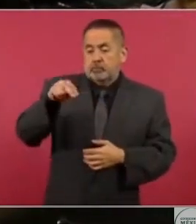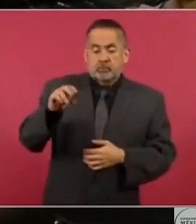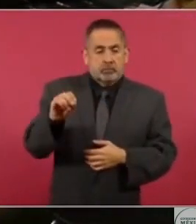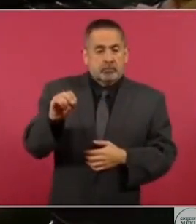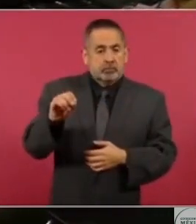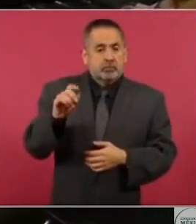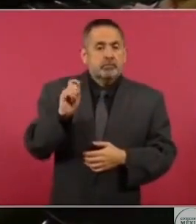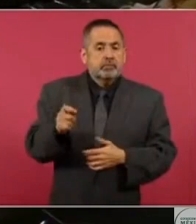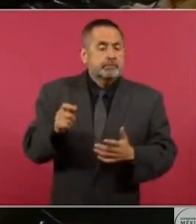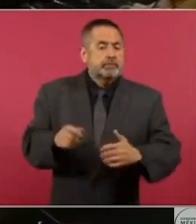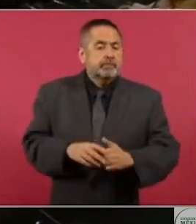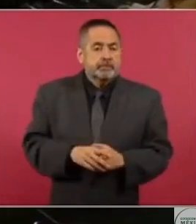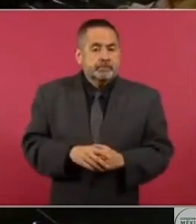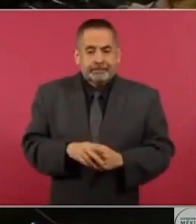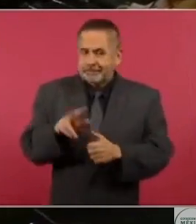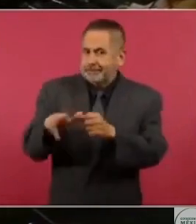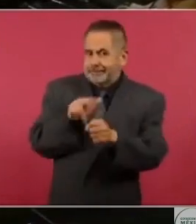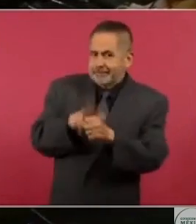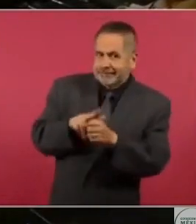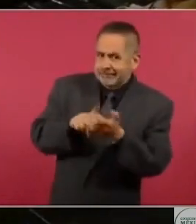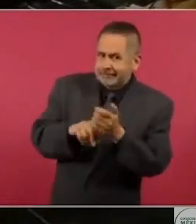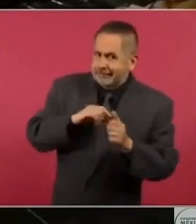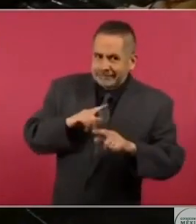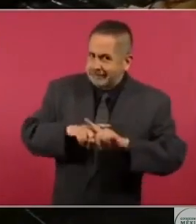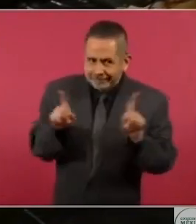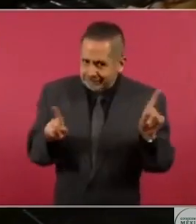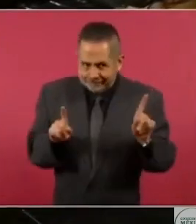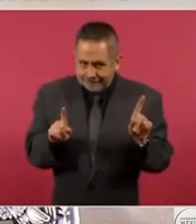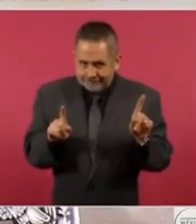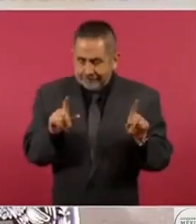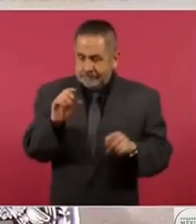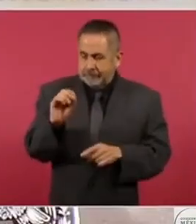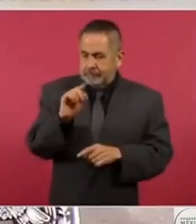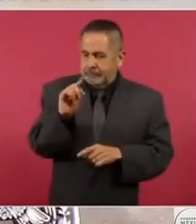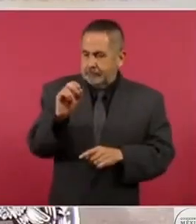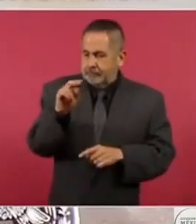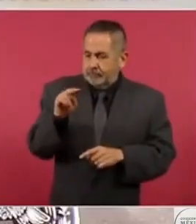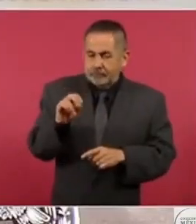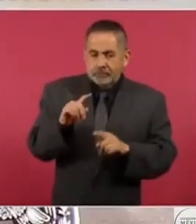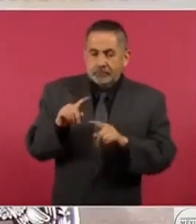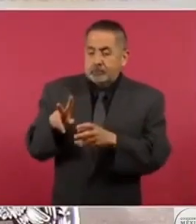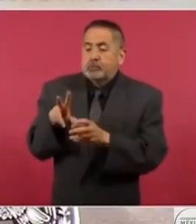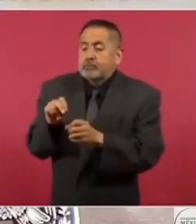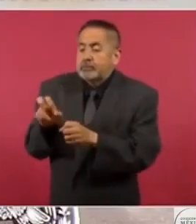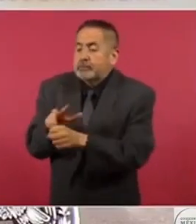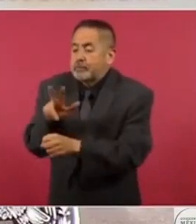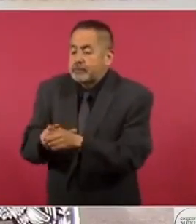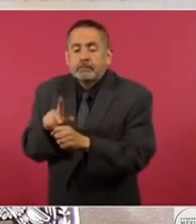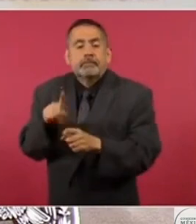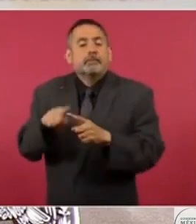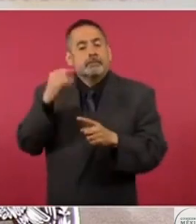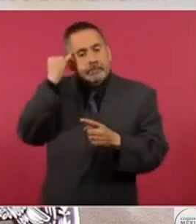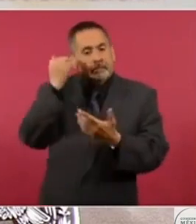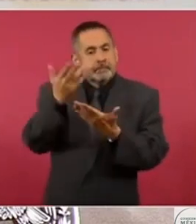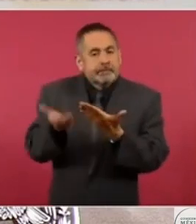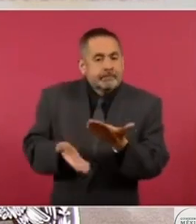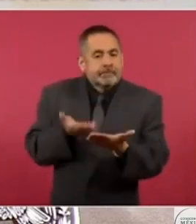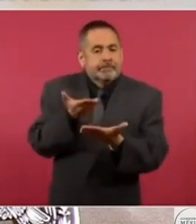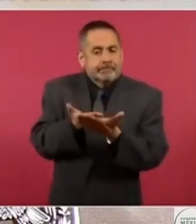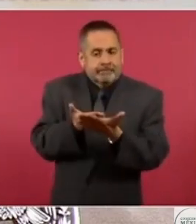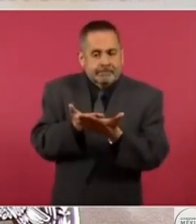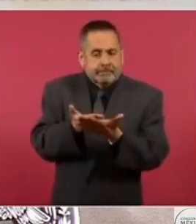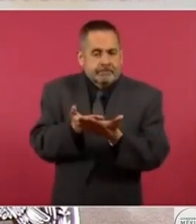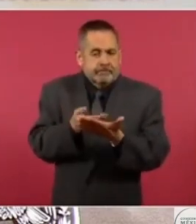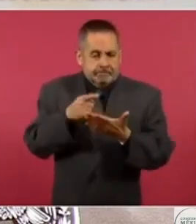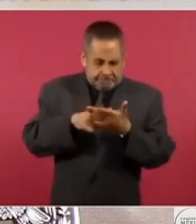origen natural, esta es una propuesta derivada precisamente de una acción física